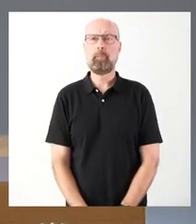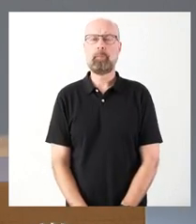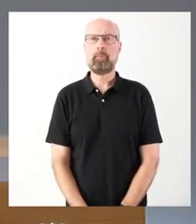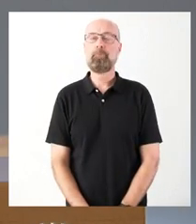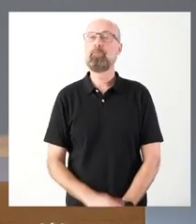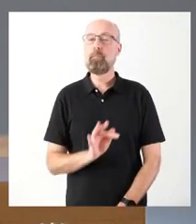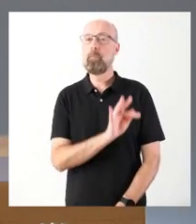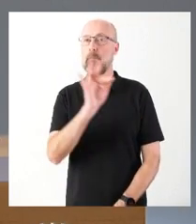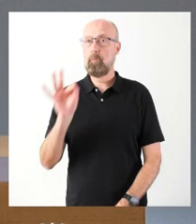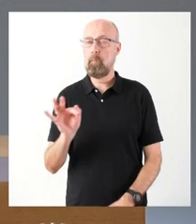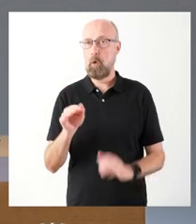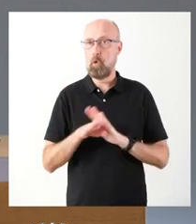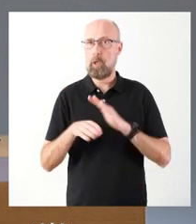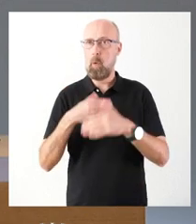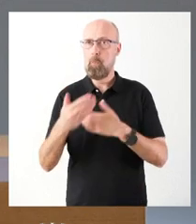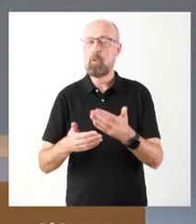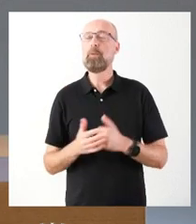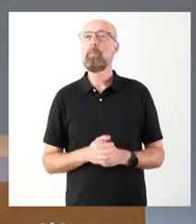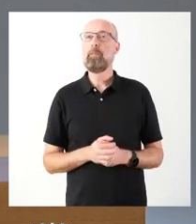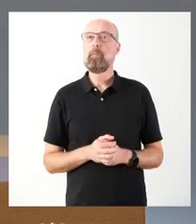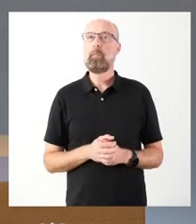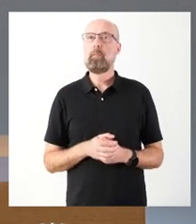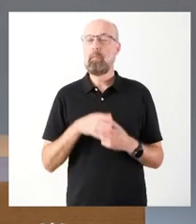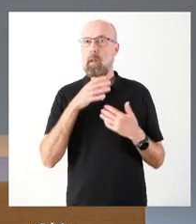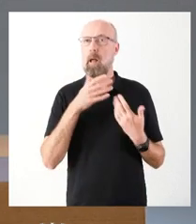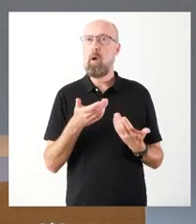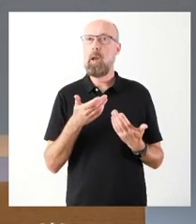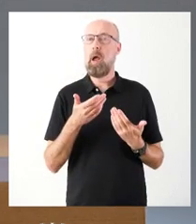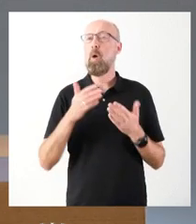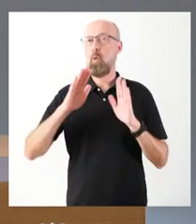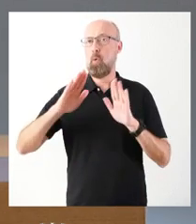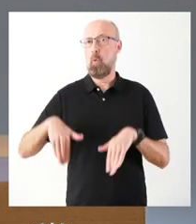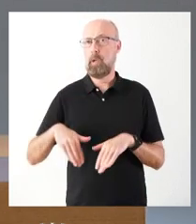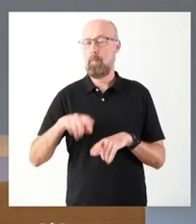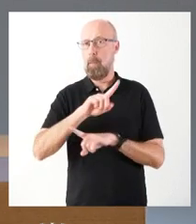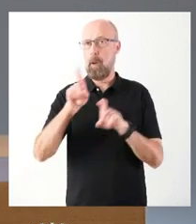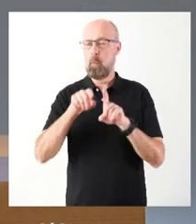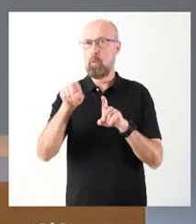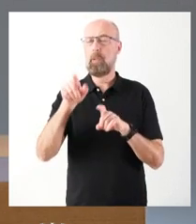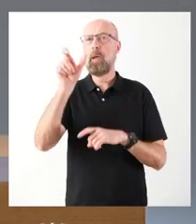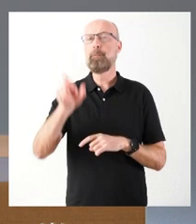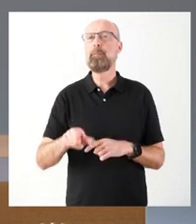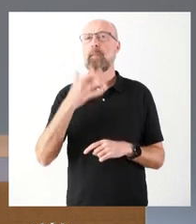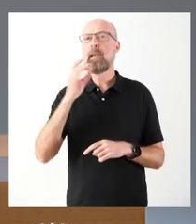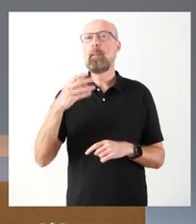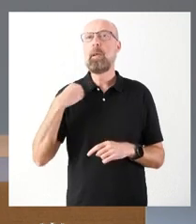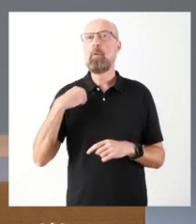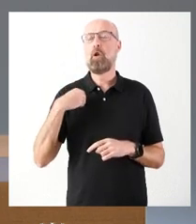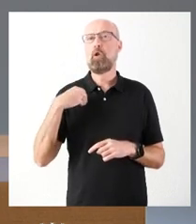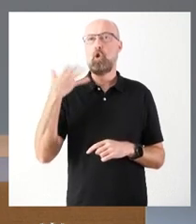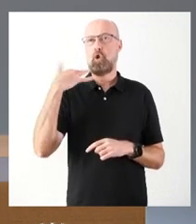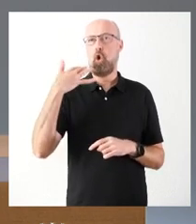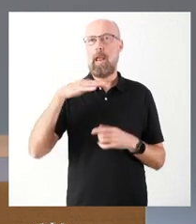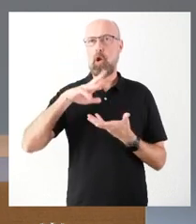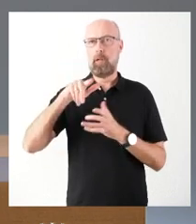Continuamos, entonces, y lo hacemos ahora ya con el último turno, que corresponde a Soria Noticias.